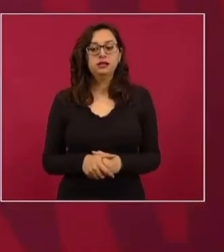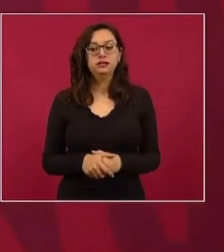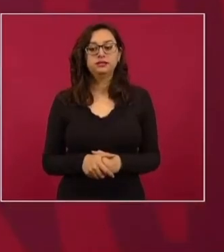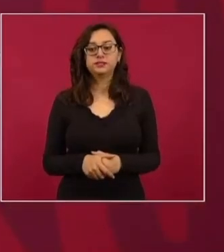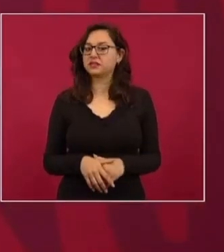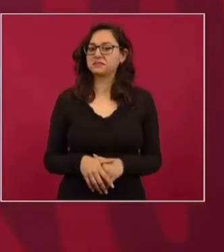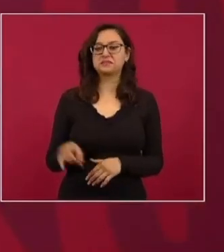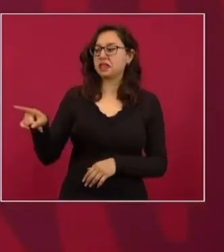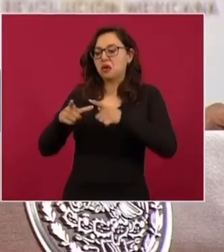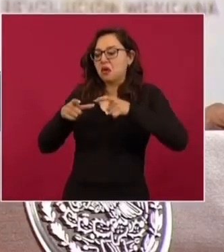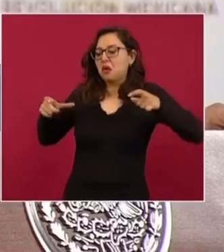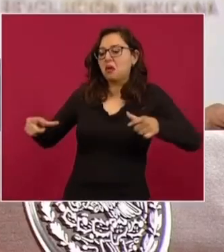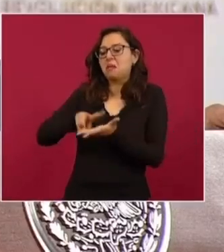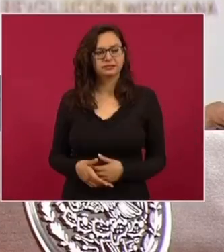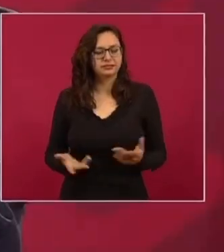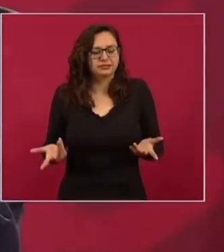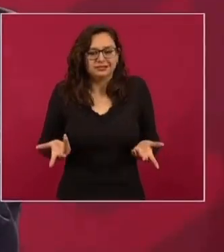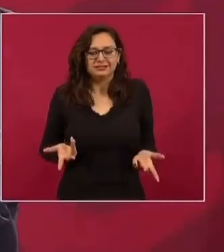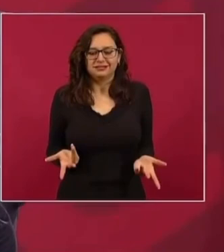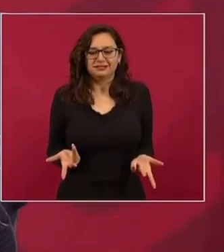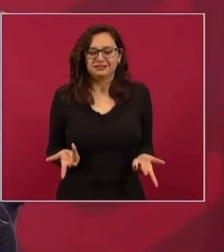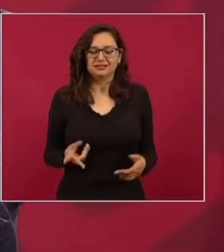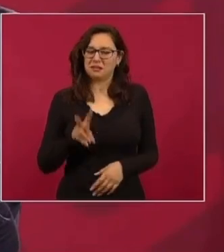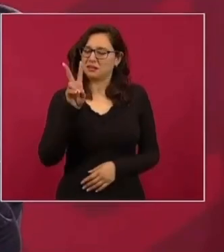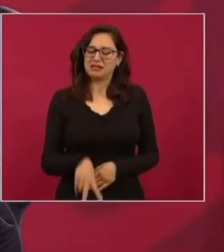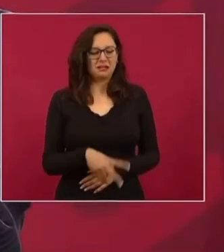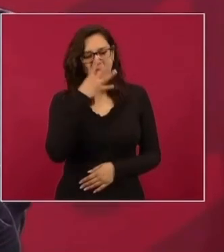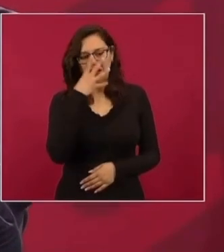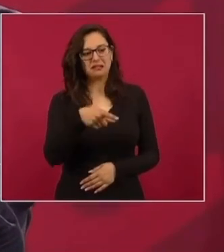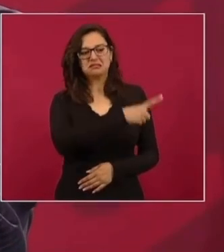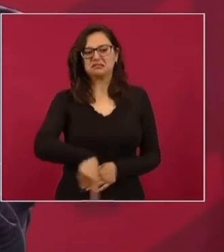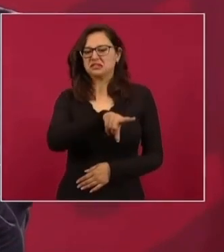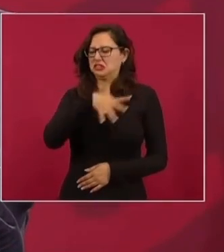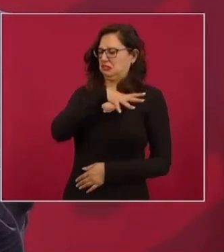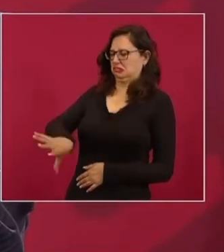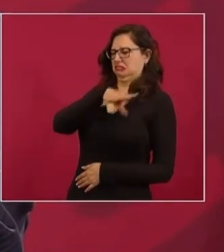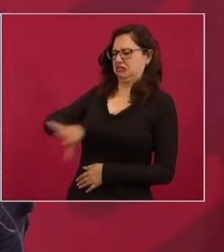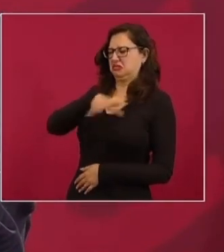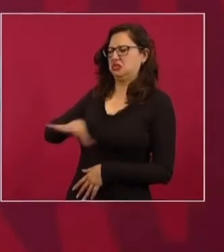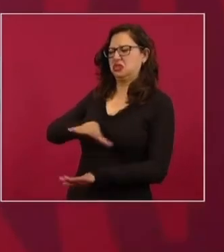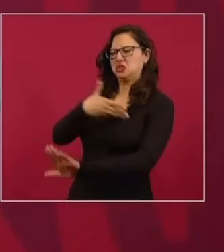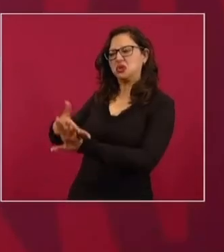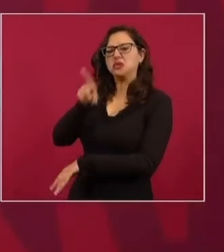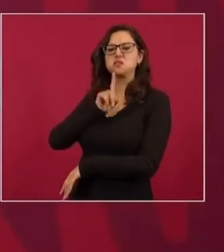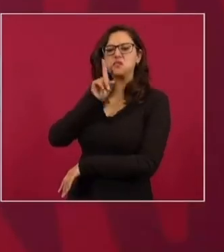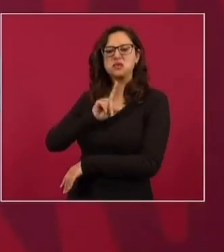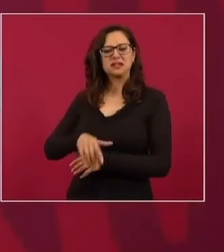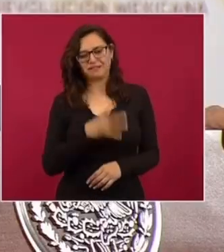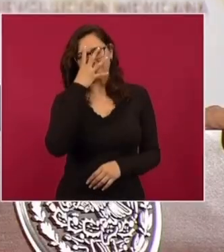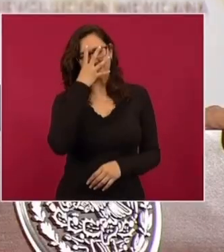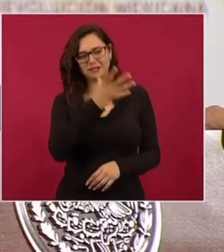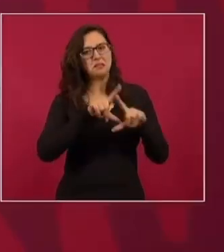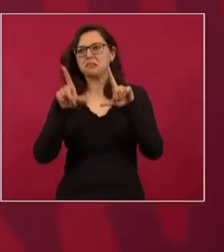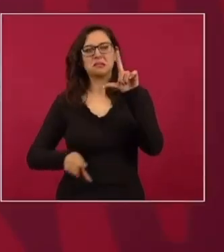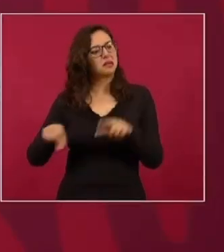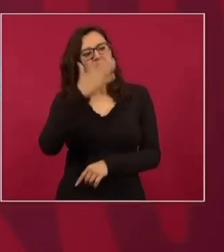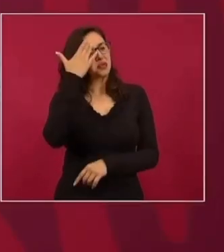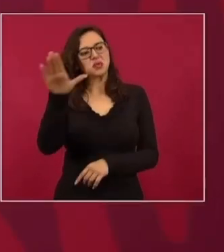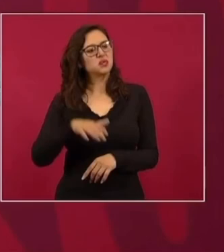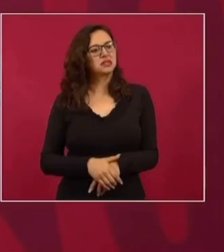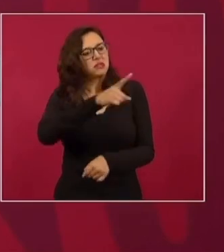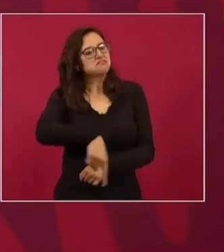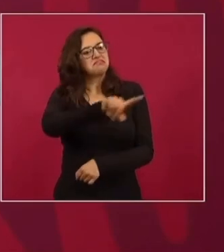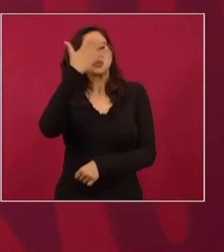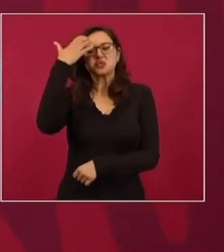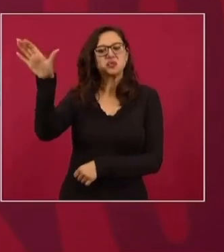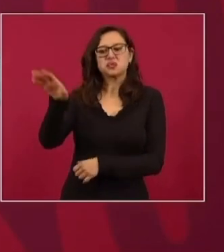estaba vendiendo tlayudas. Entonces, con un desprecio, que poco conocen México, las culturas